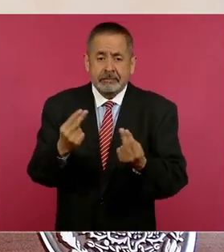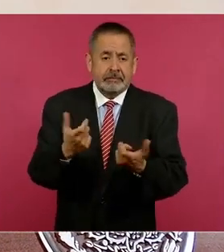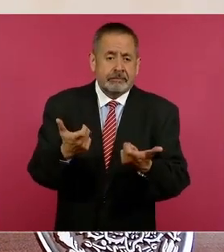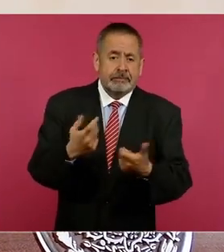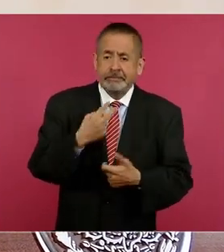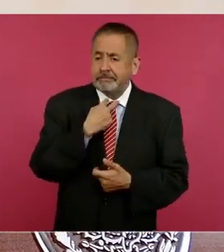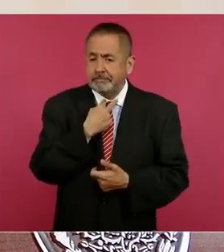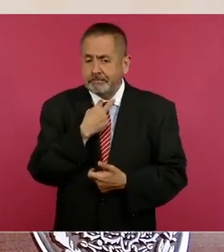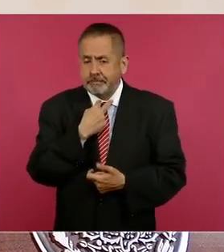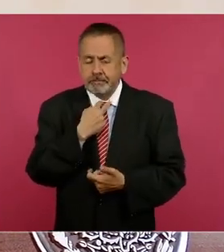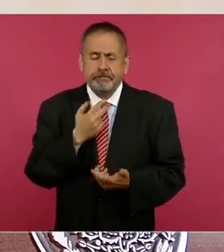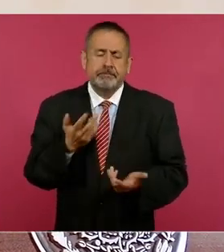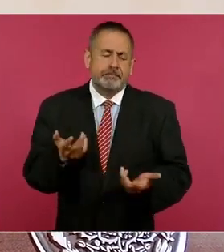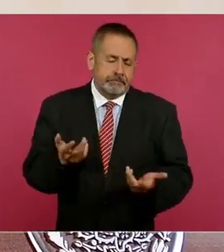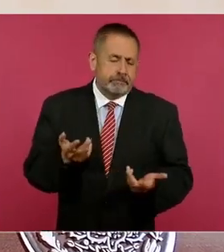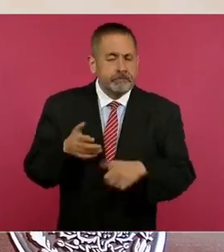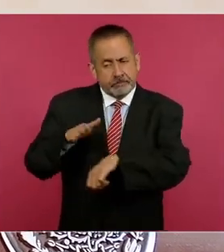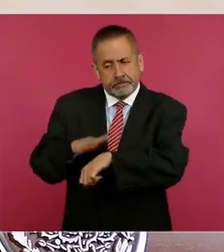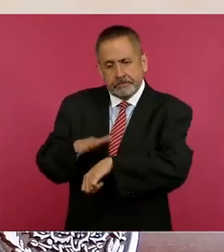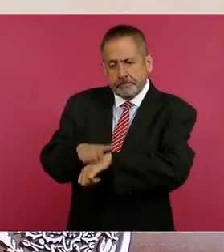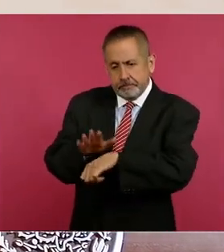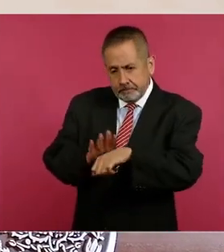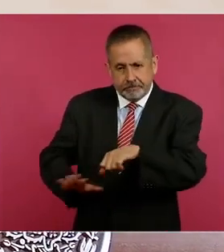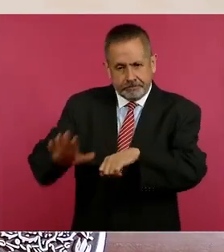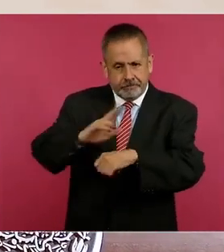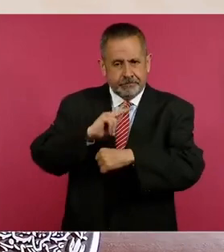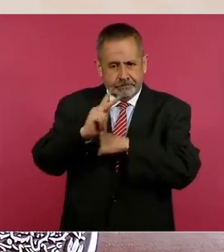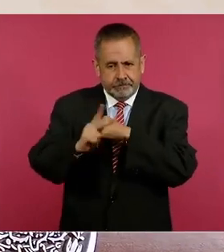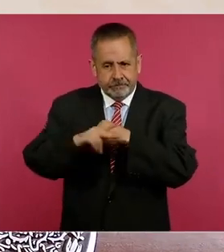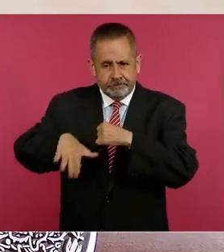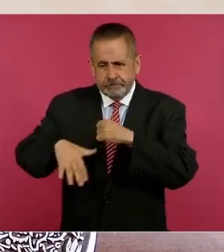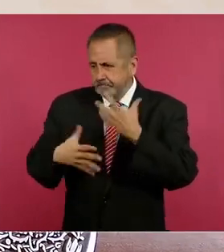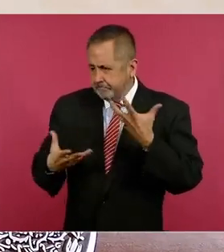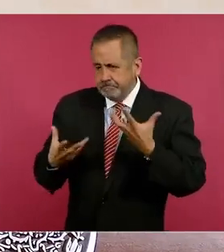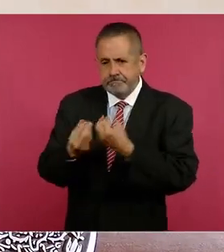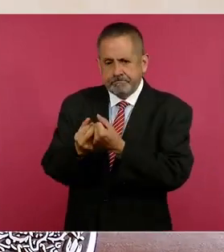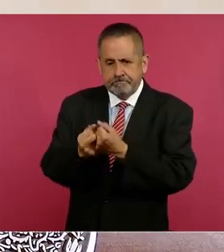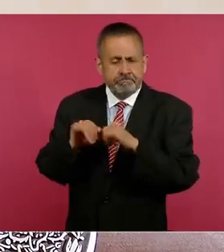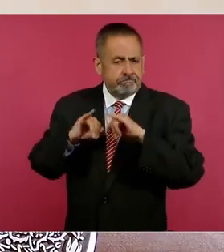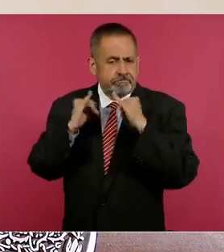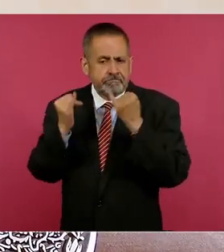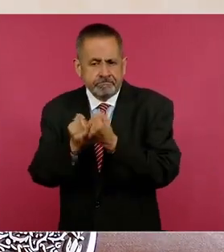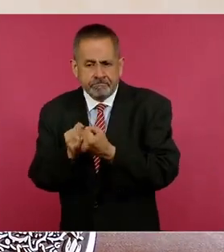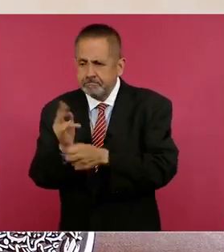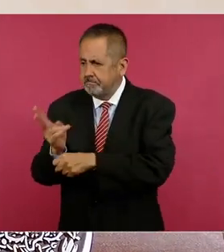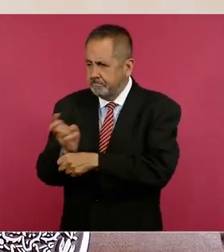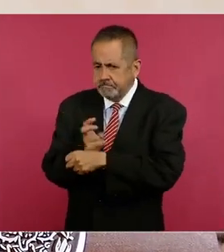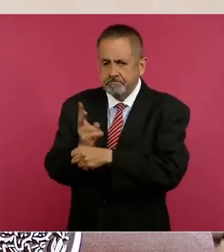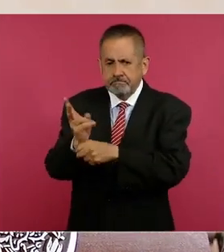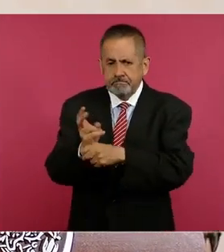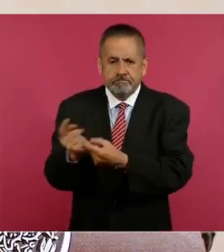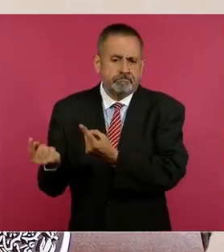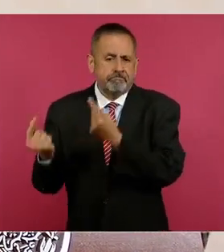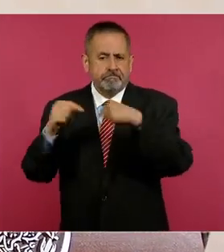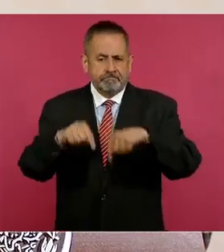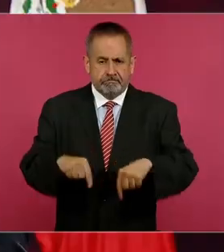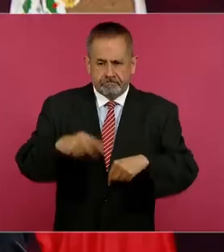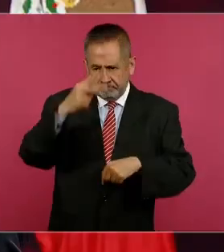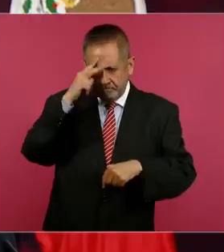invitando a los gobiernos hermanos de estos países, los estamos invitando a una reunión en México